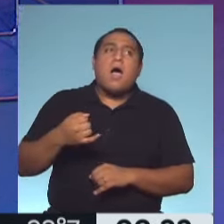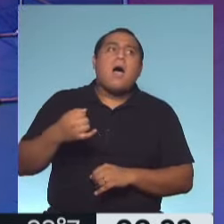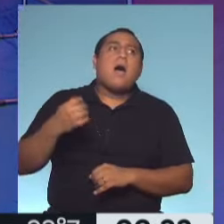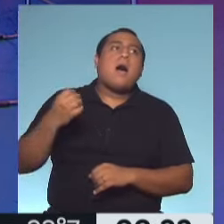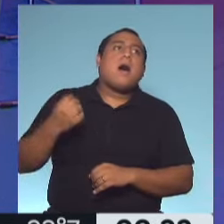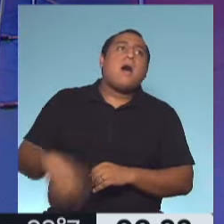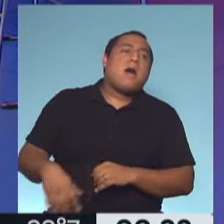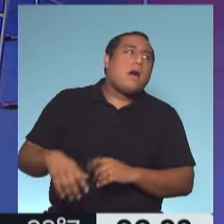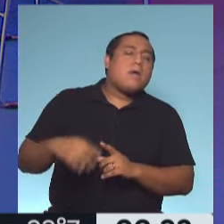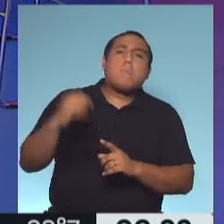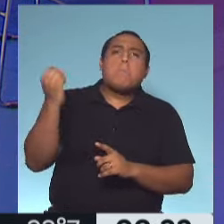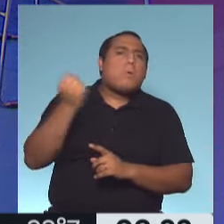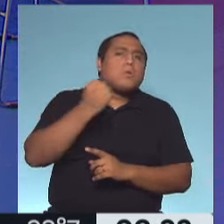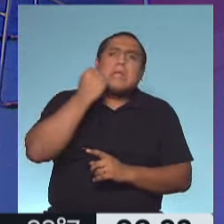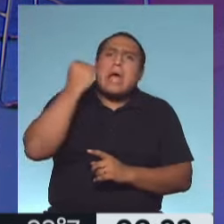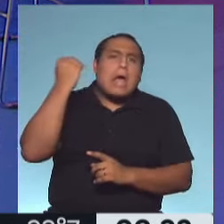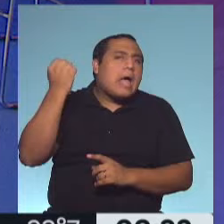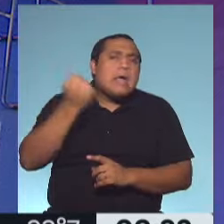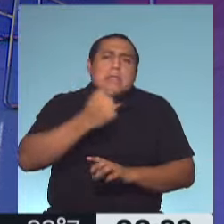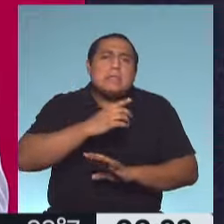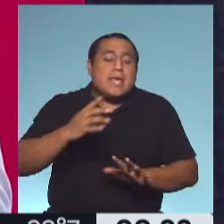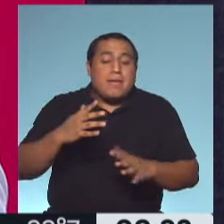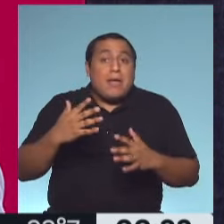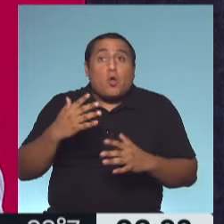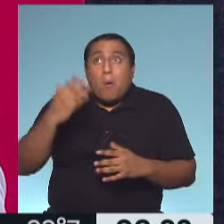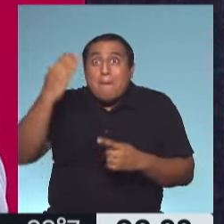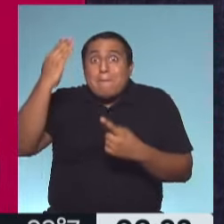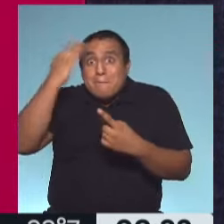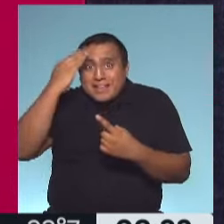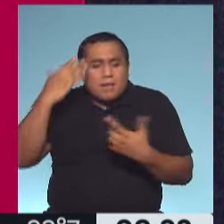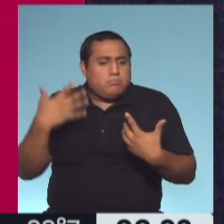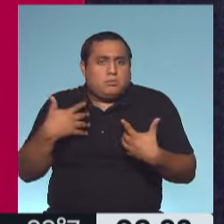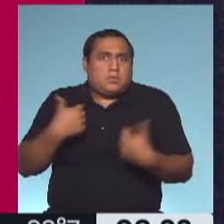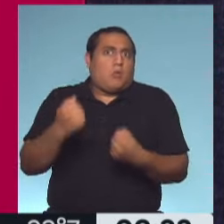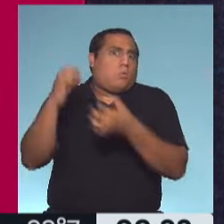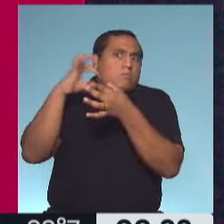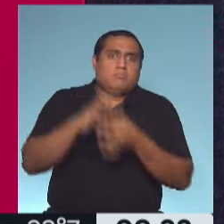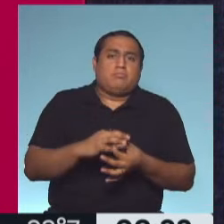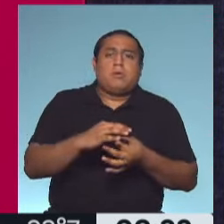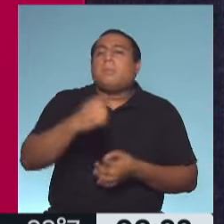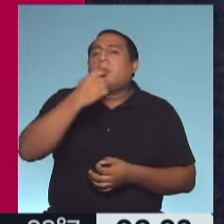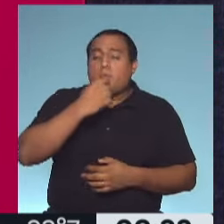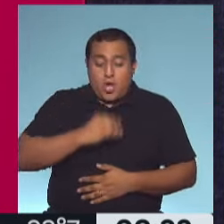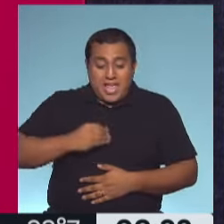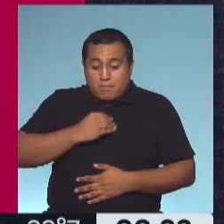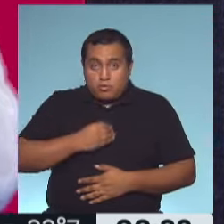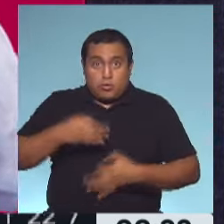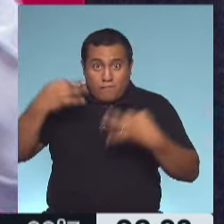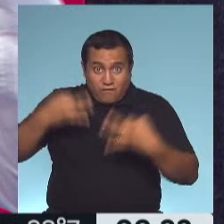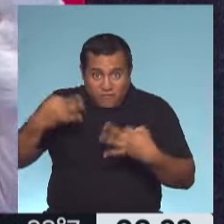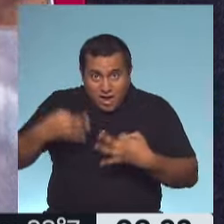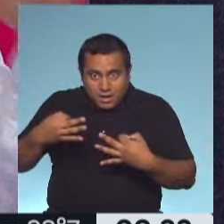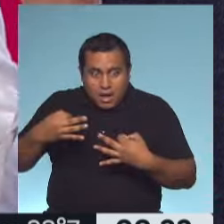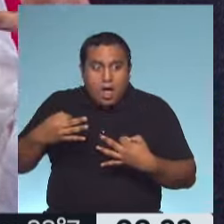una parte fundamental del concepto genérico de salud. Entonces, con una salud emocional equilibrada,